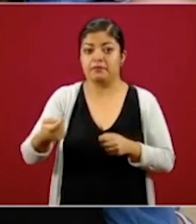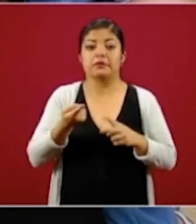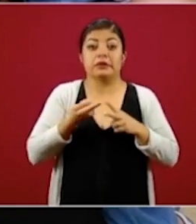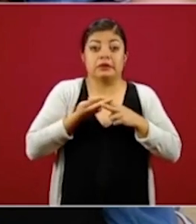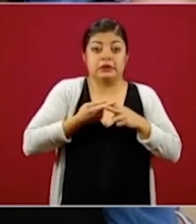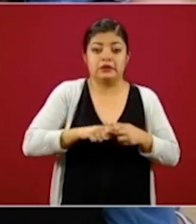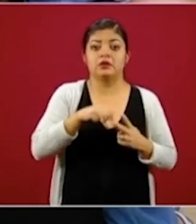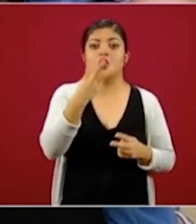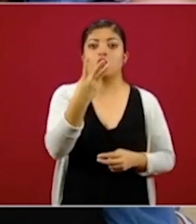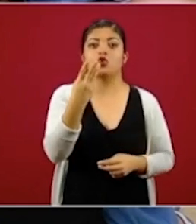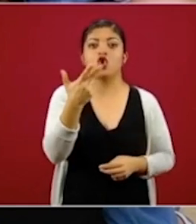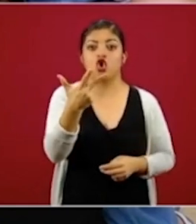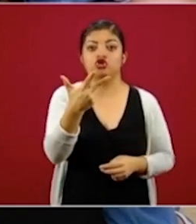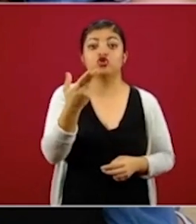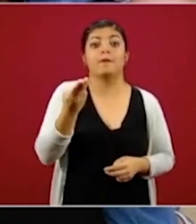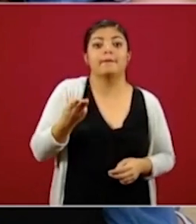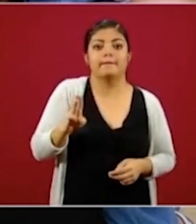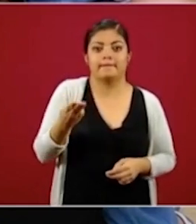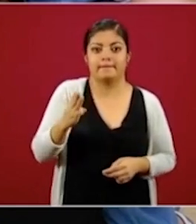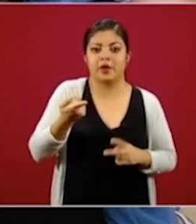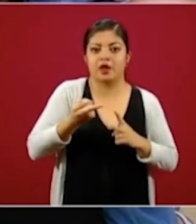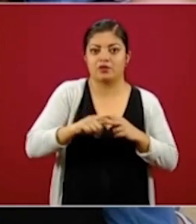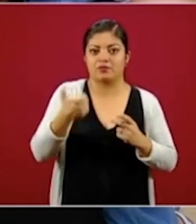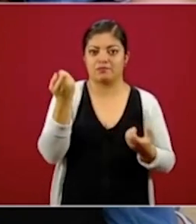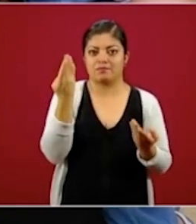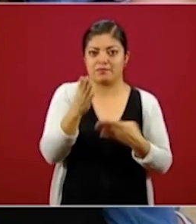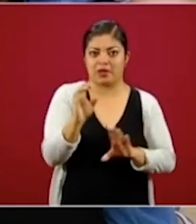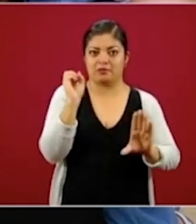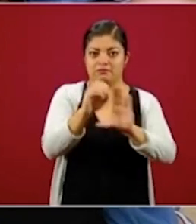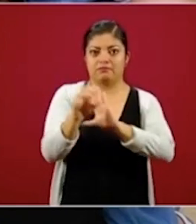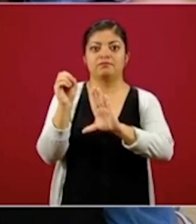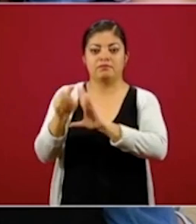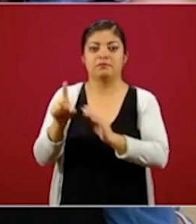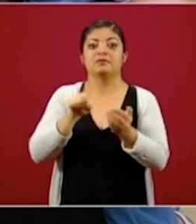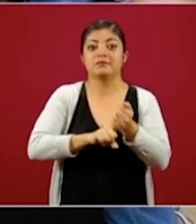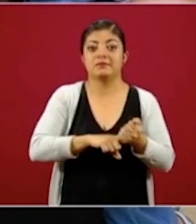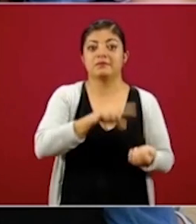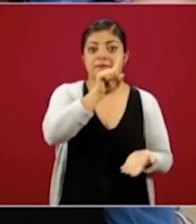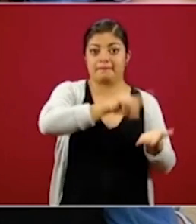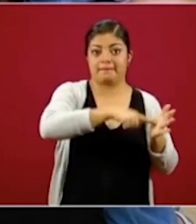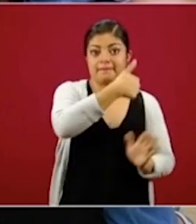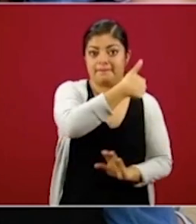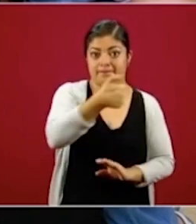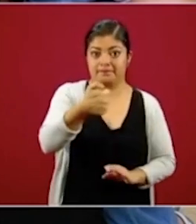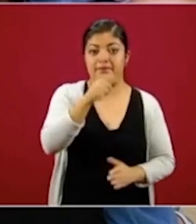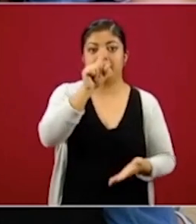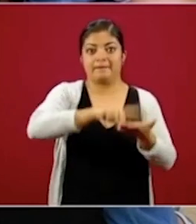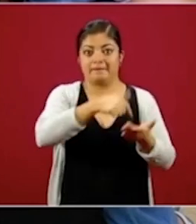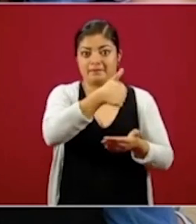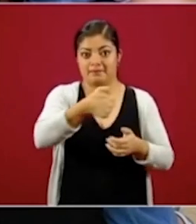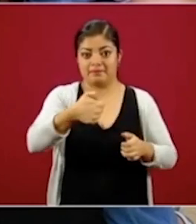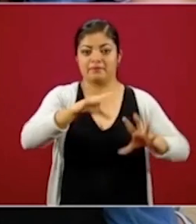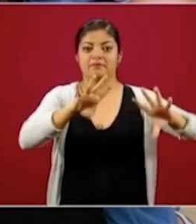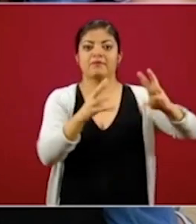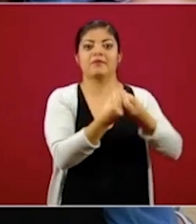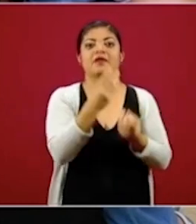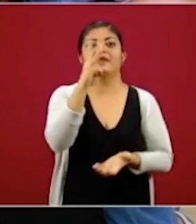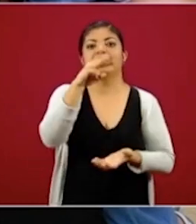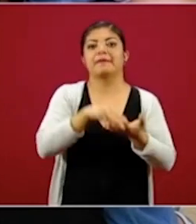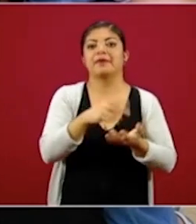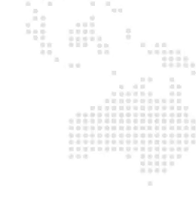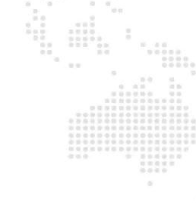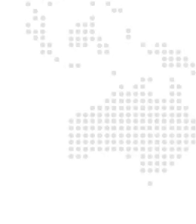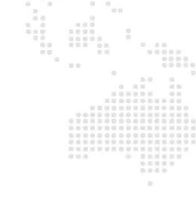8 de mayo, de tal manera que tuvieron dos depósitos de 1.600, teniendo una cantidad de 3.200